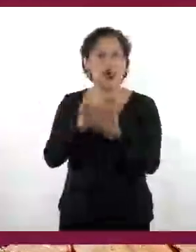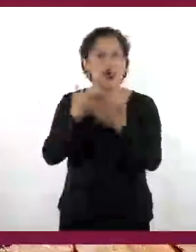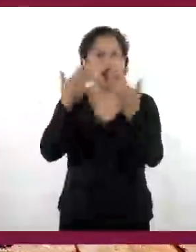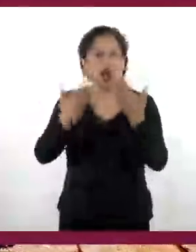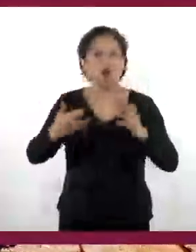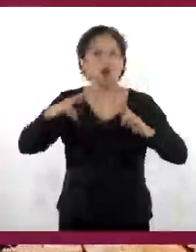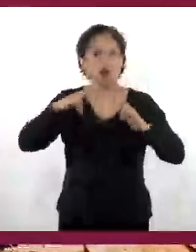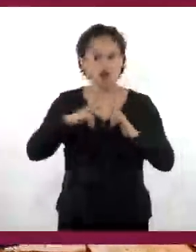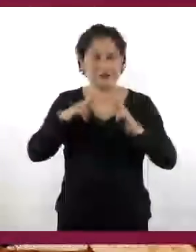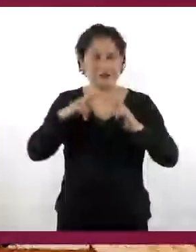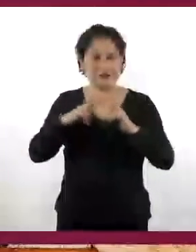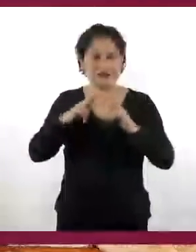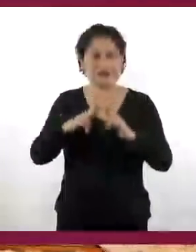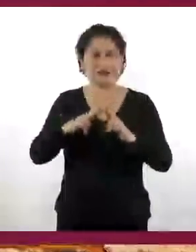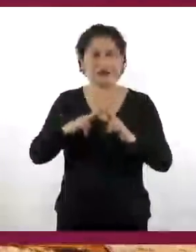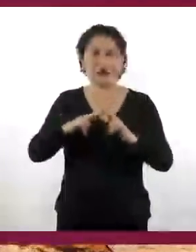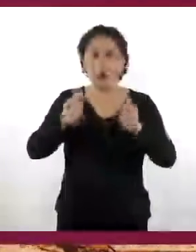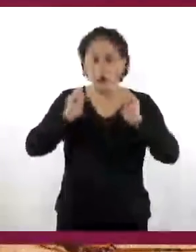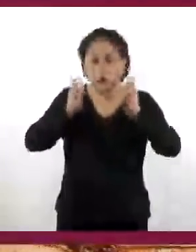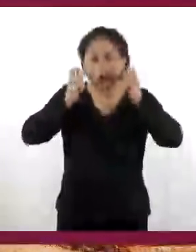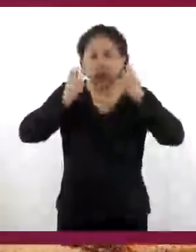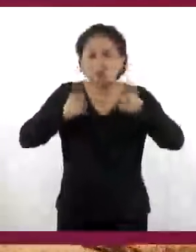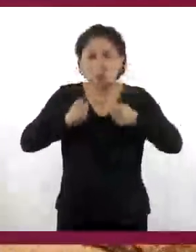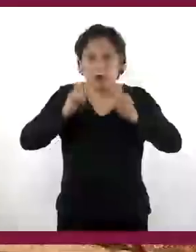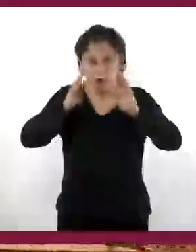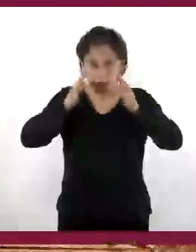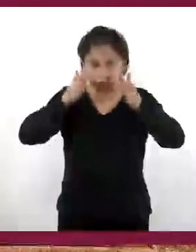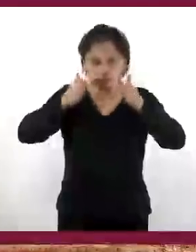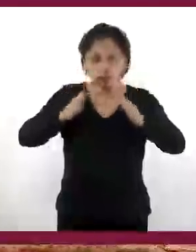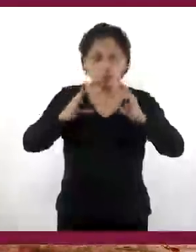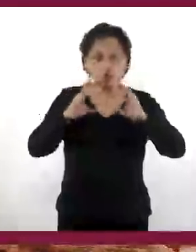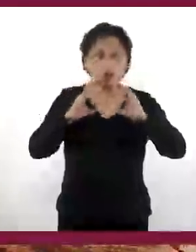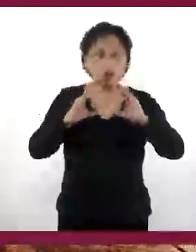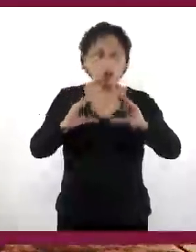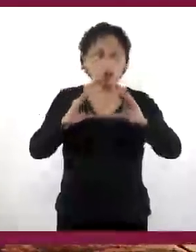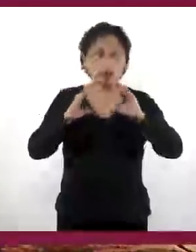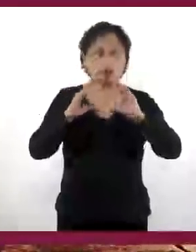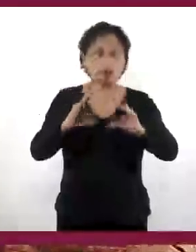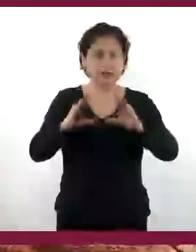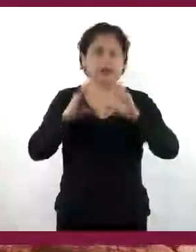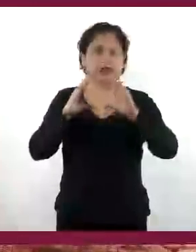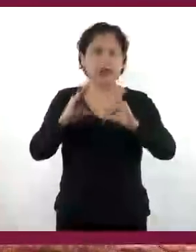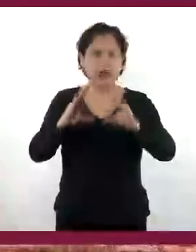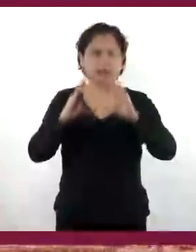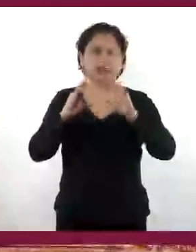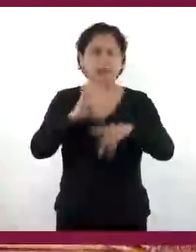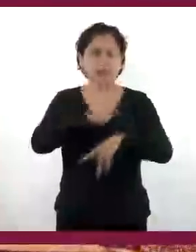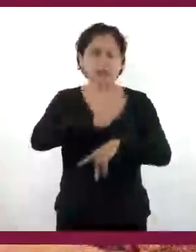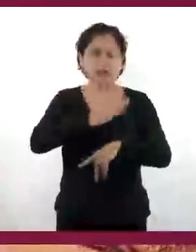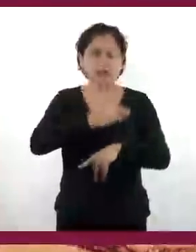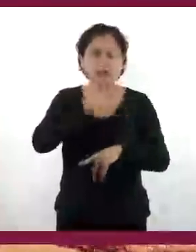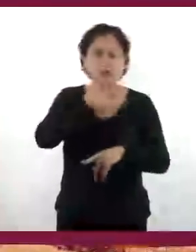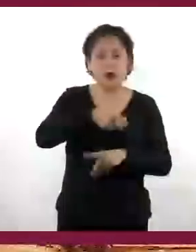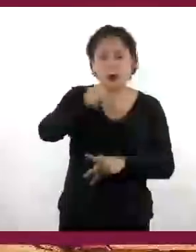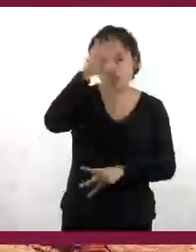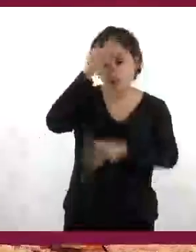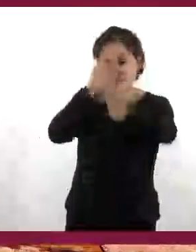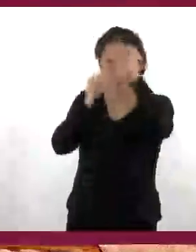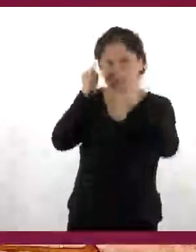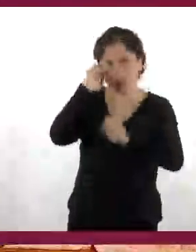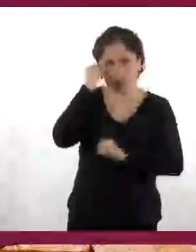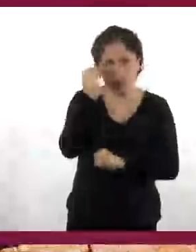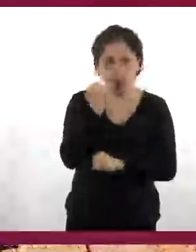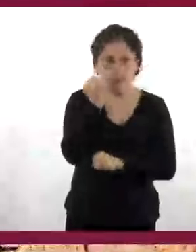los frailes se centraron en el estudio y aprendizaje de las lenguas indígenas y en la enseñanza del español y latín,